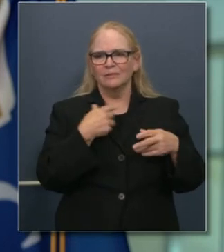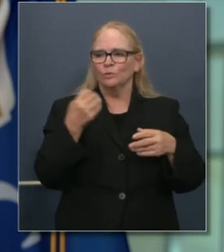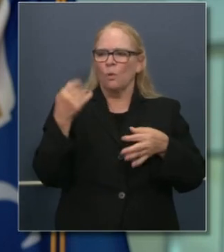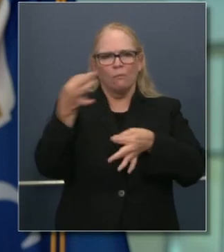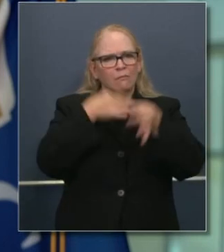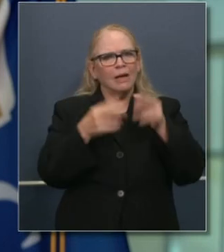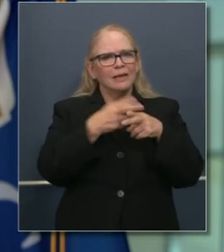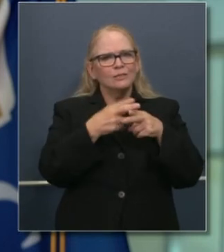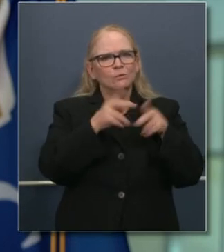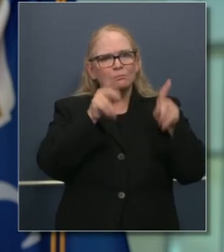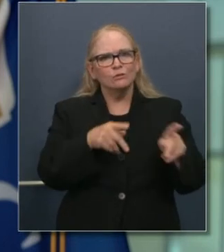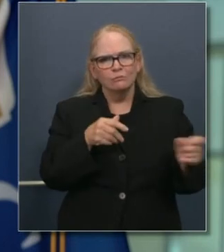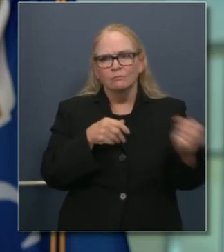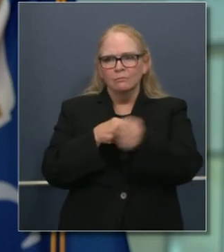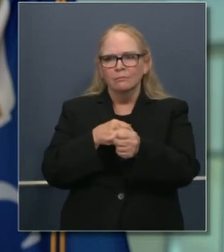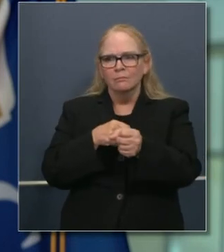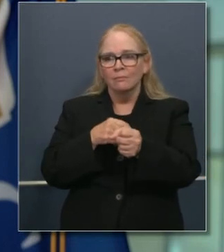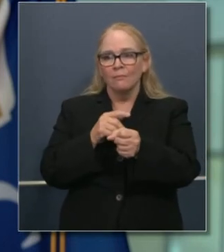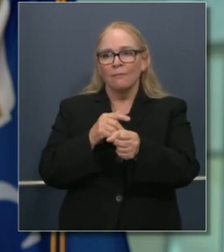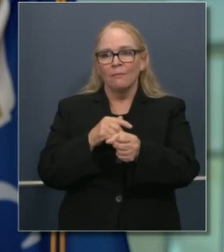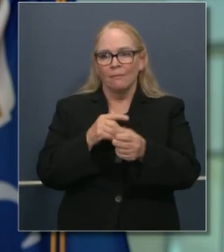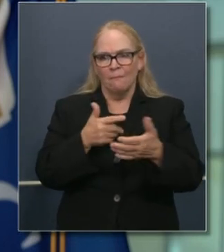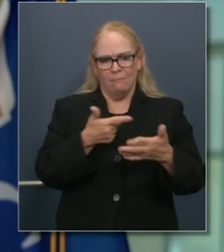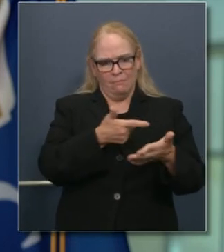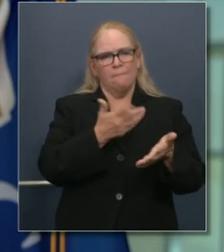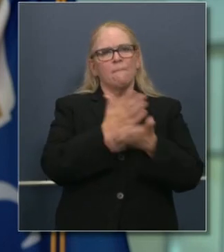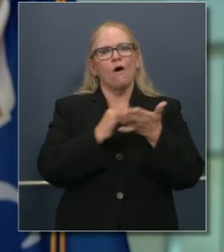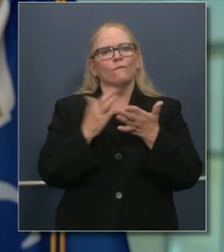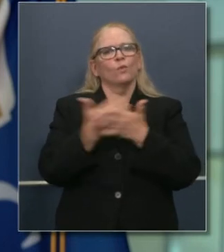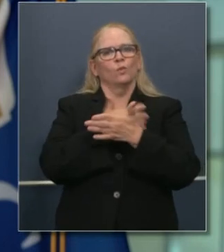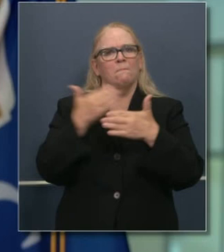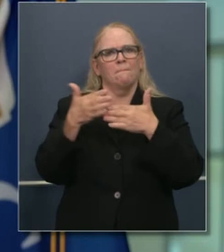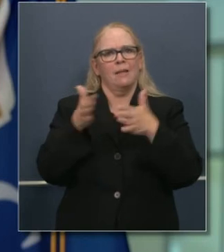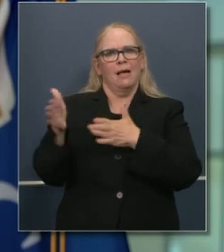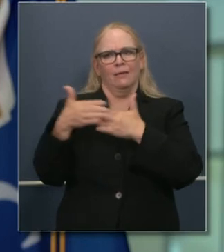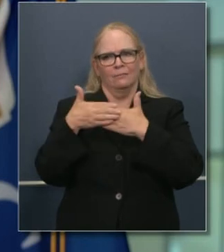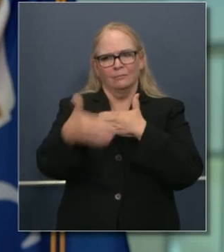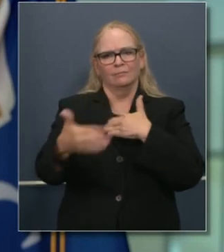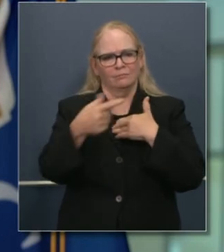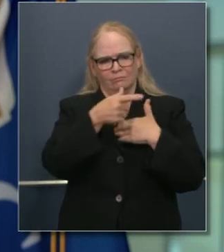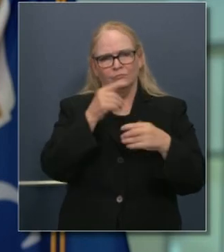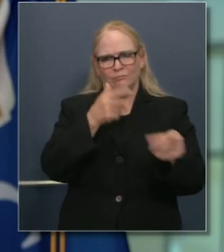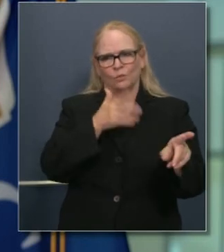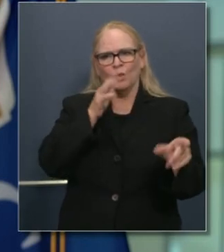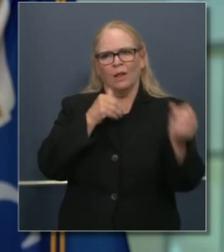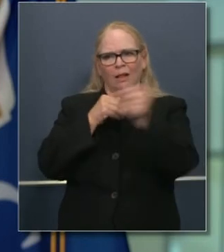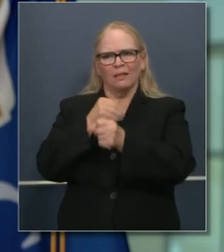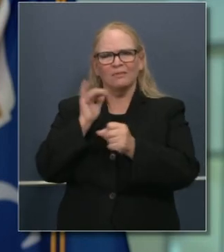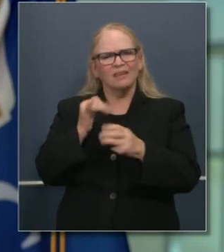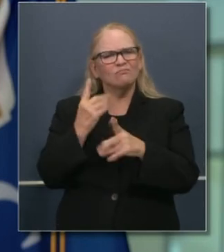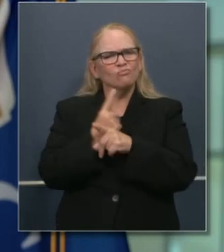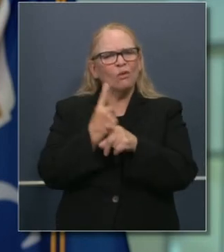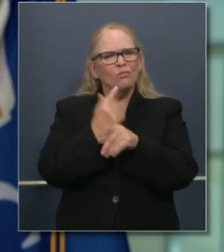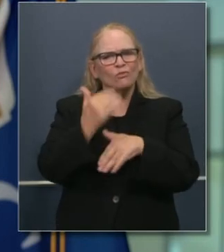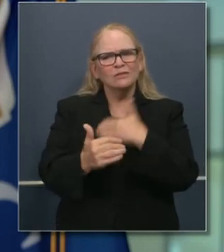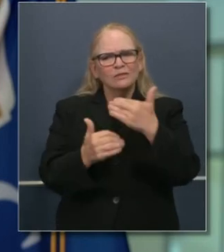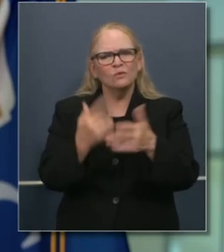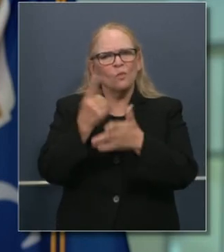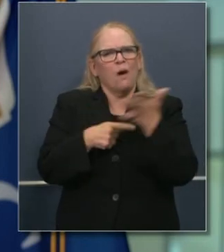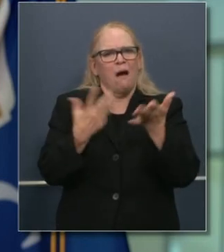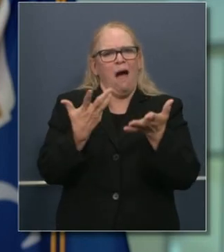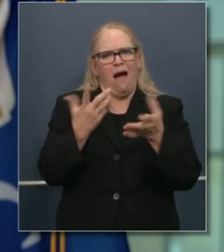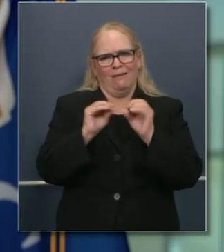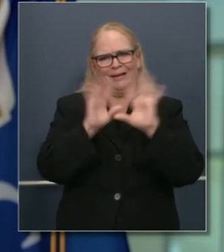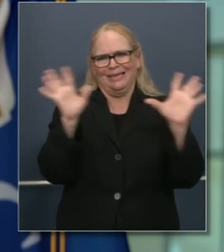interina y nuestras estrategias a largo plazo. Así que eso es lo que puedo decir al respecto. Me parece que es lo apropiado a decir.